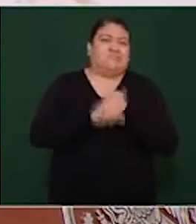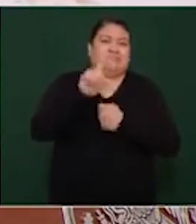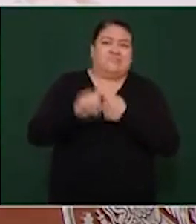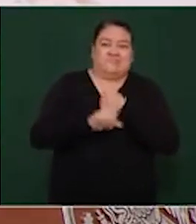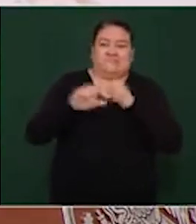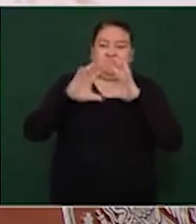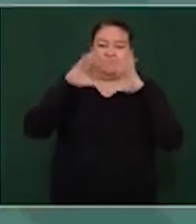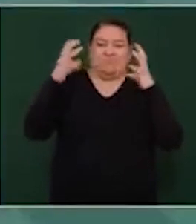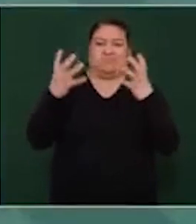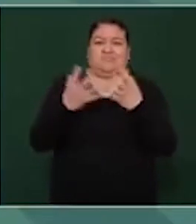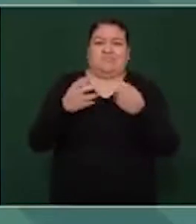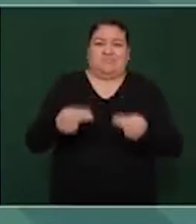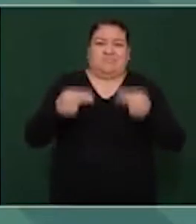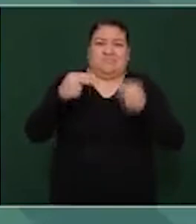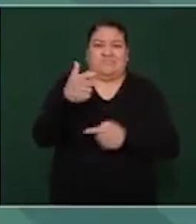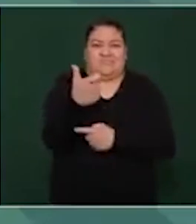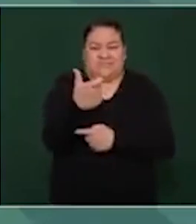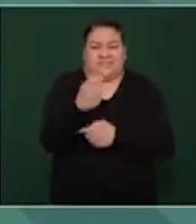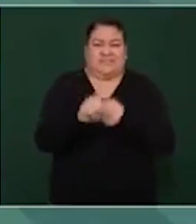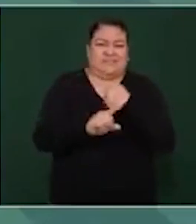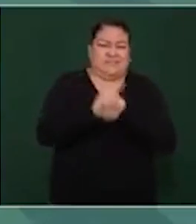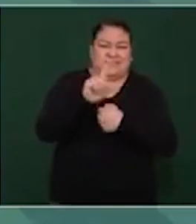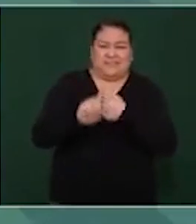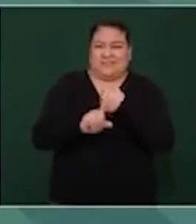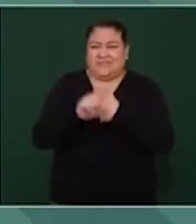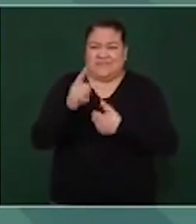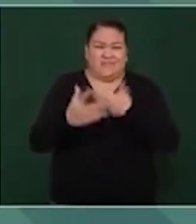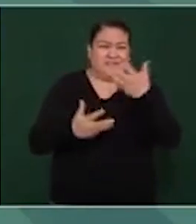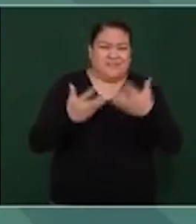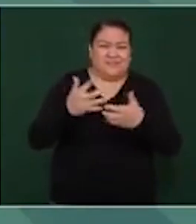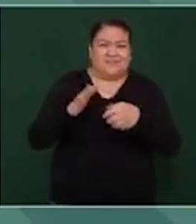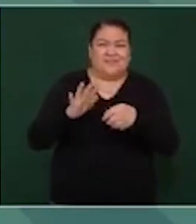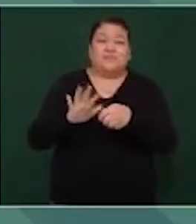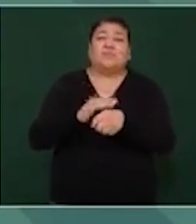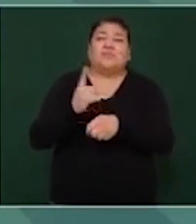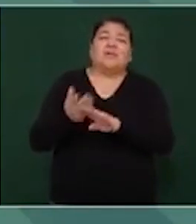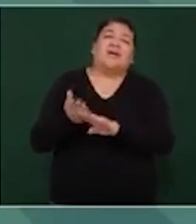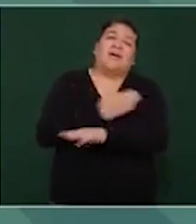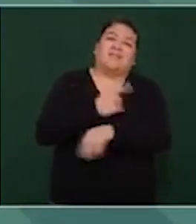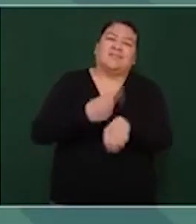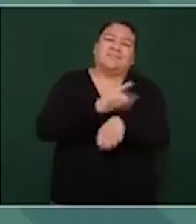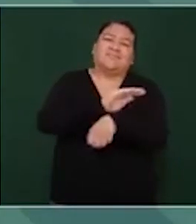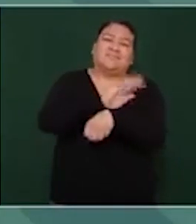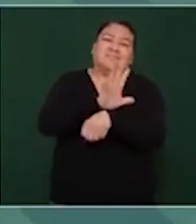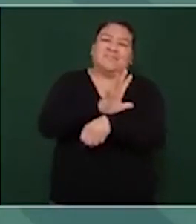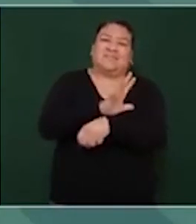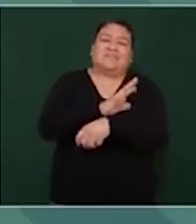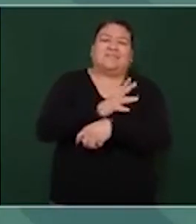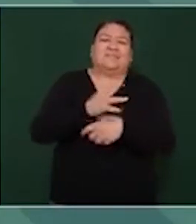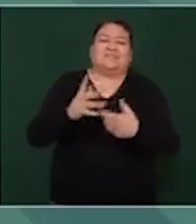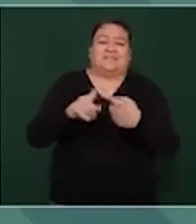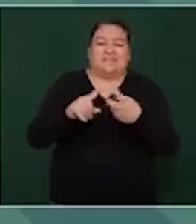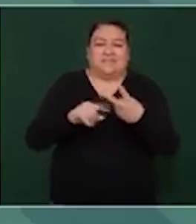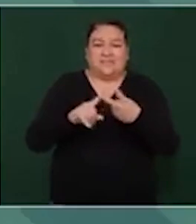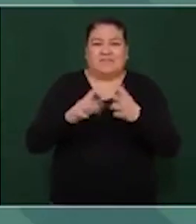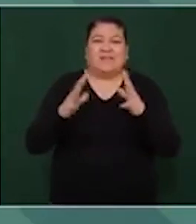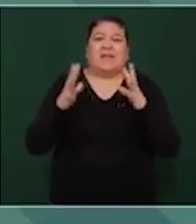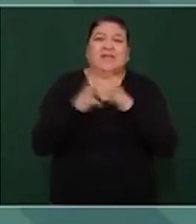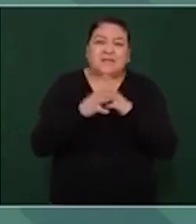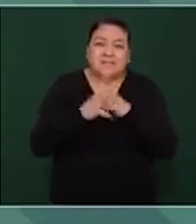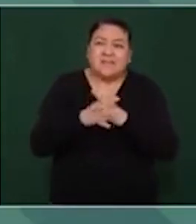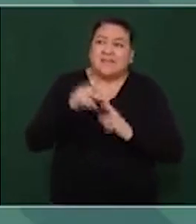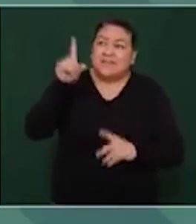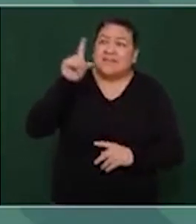mundial, por la pandemia, por la guerra de